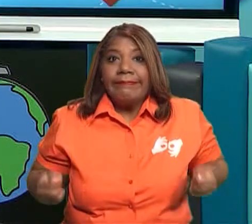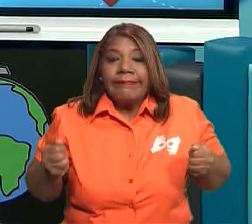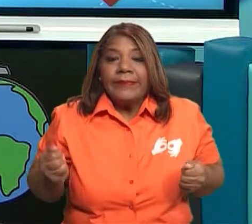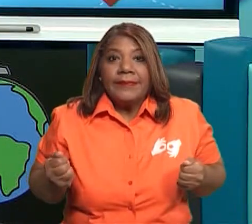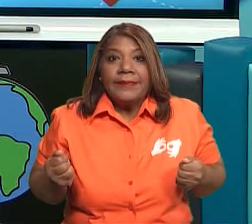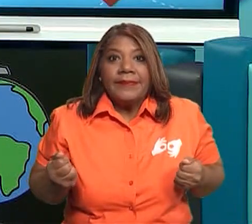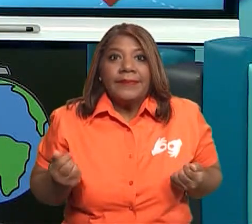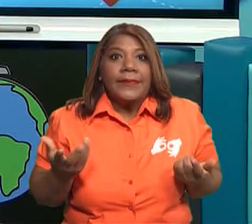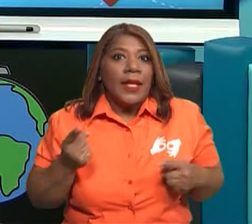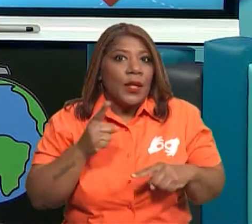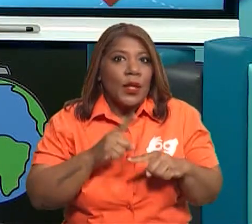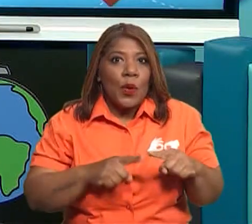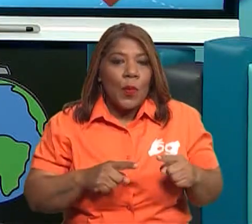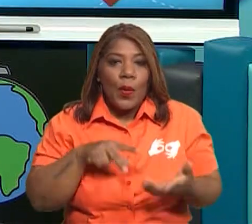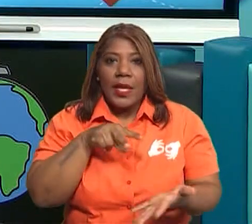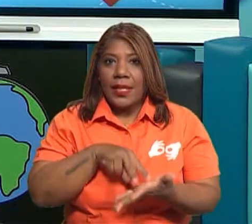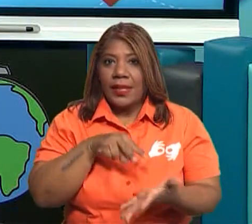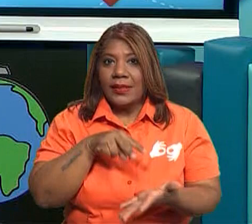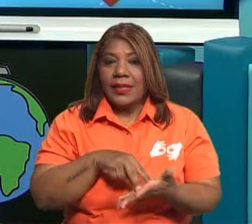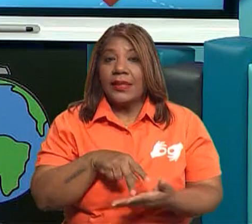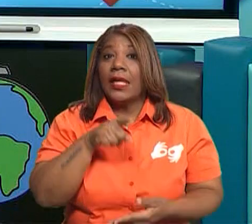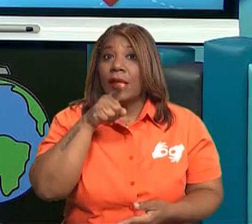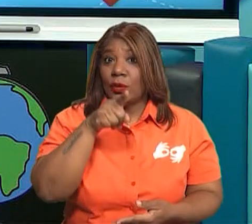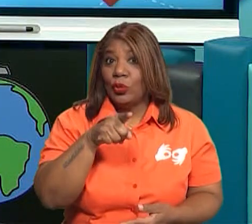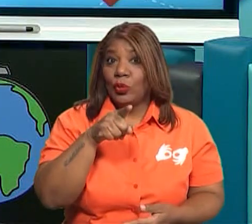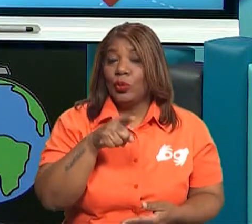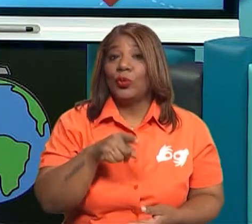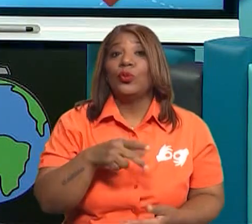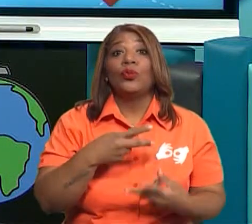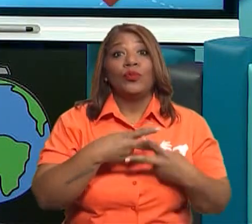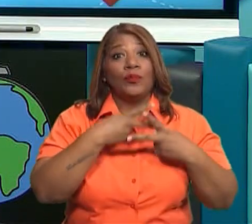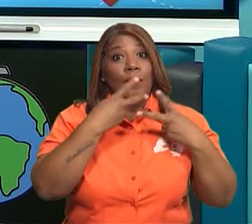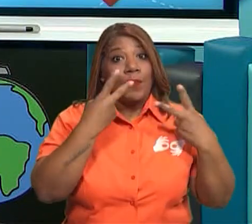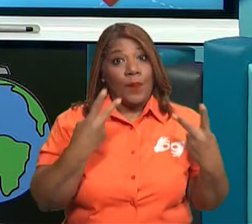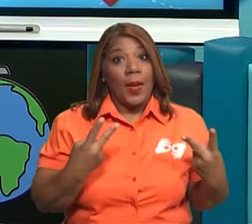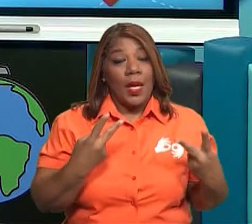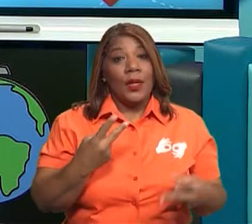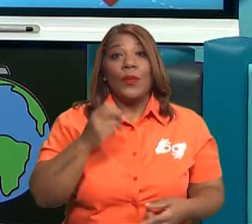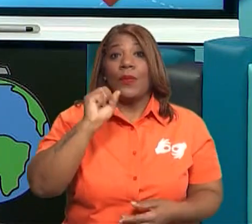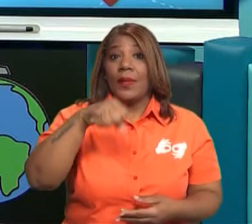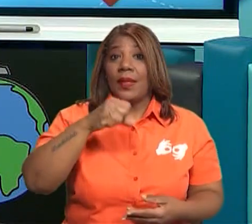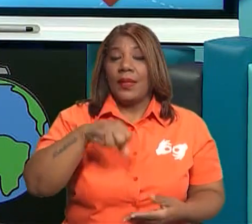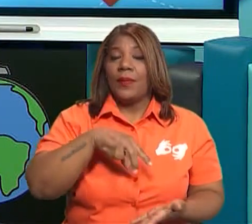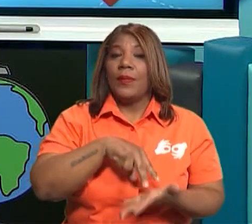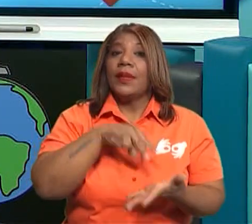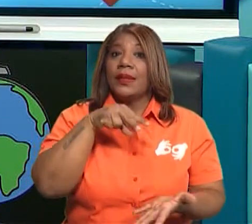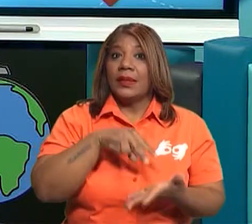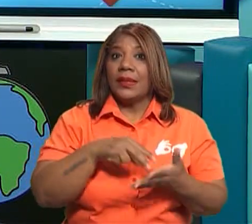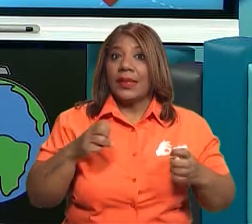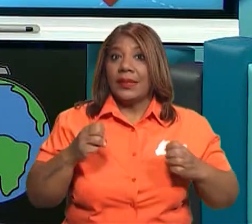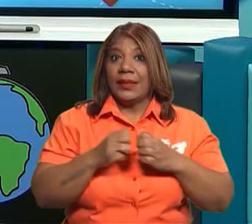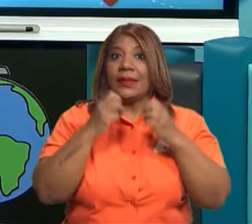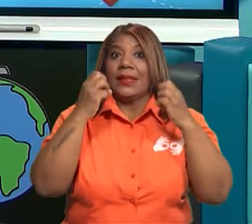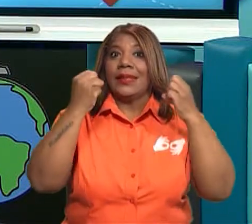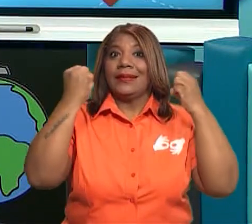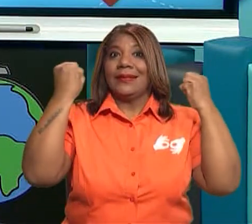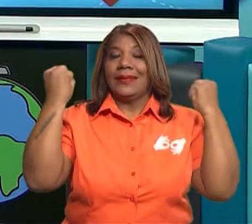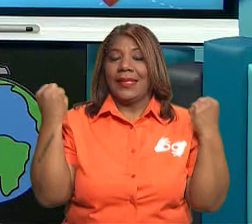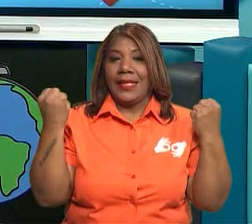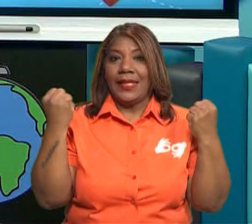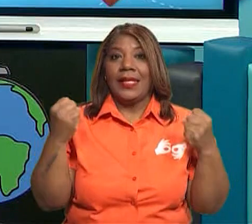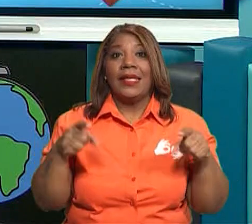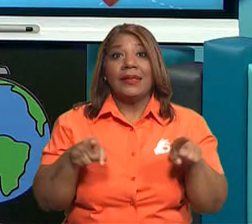lo que tienes. Te dan energía. Esos alimentos que comes te dan energía. No solamente eso, también nos ayuda a